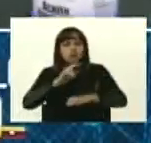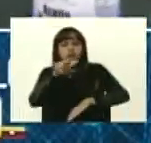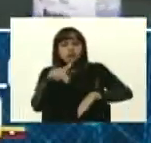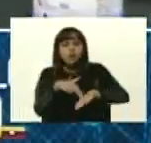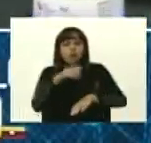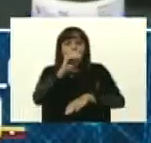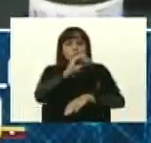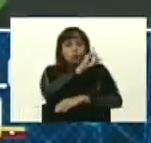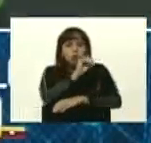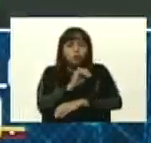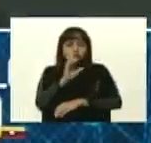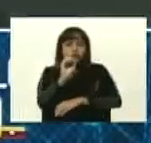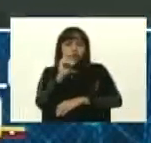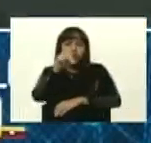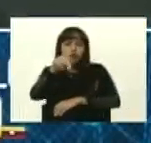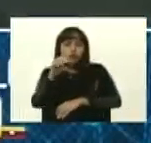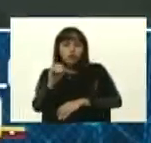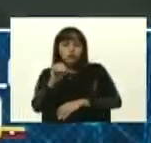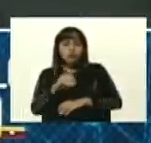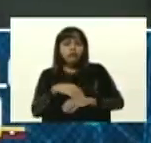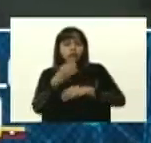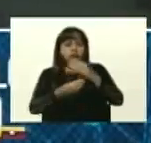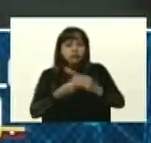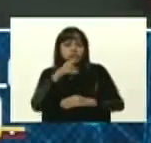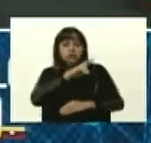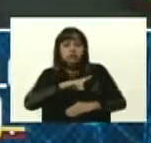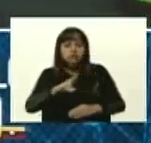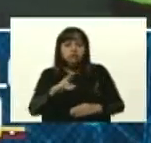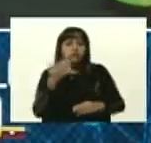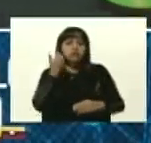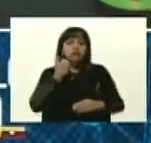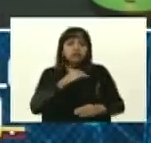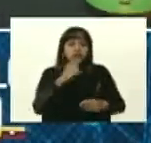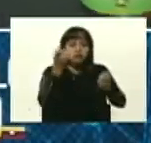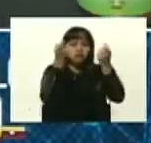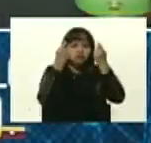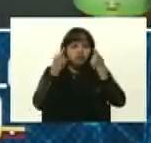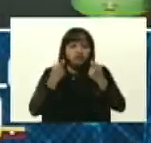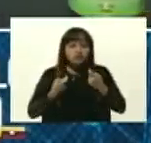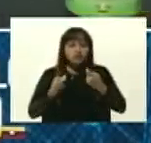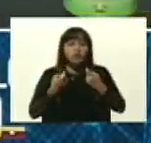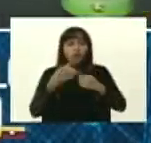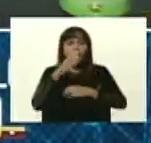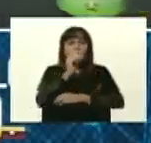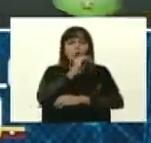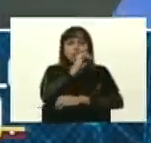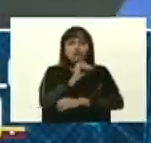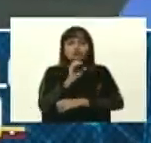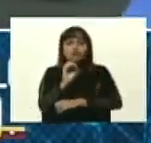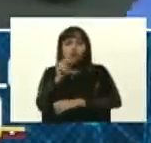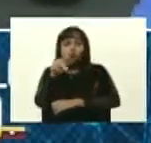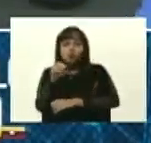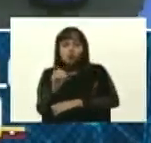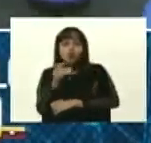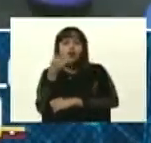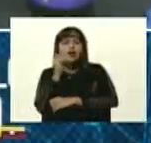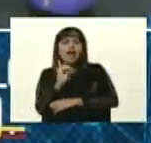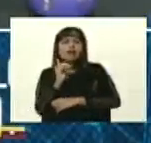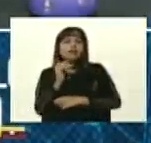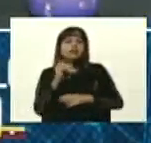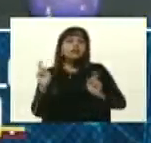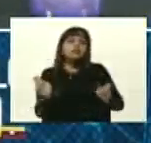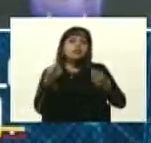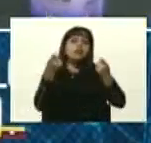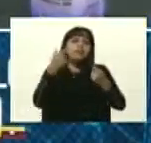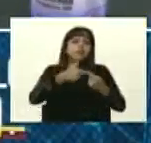que creamos en plena pandemia, para el uso de las terapias, de las ozonoterapias, que son muy útiles en los enfermos de COVID-19.